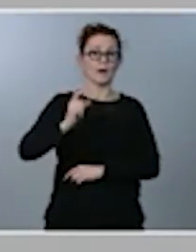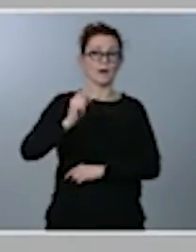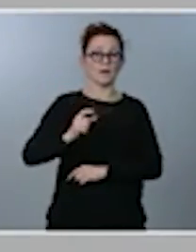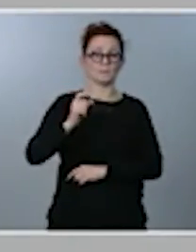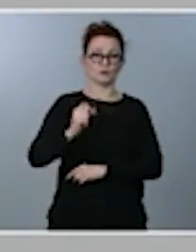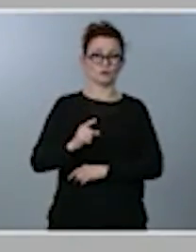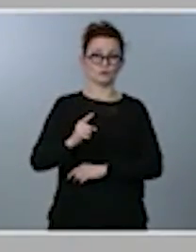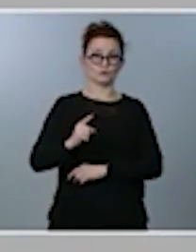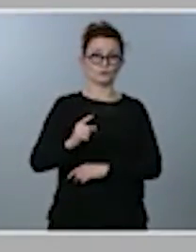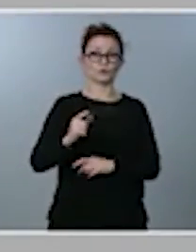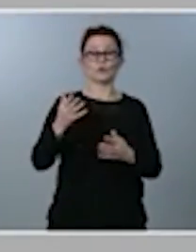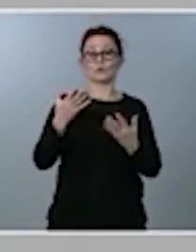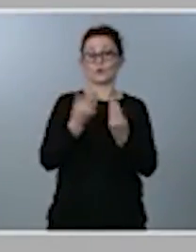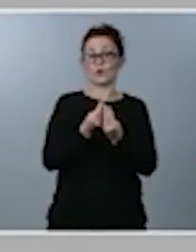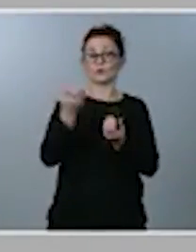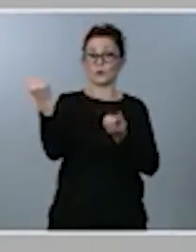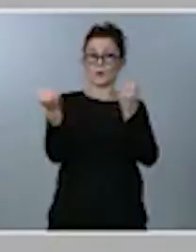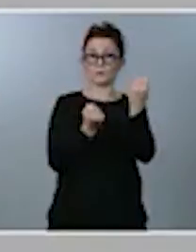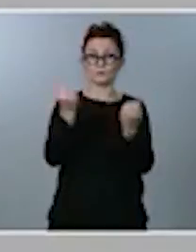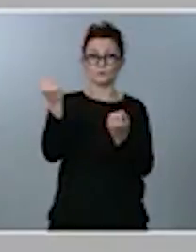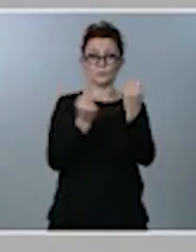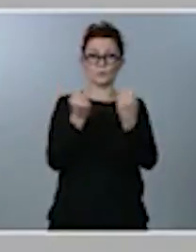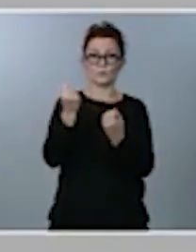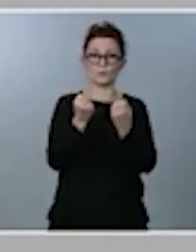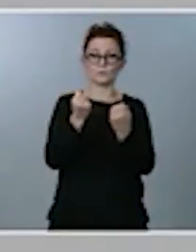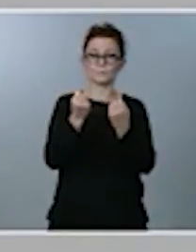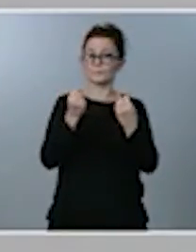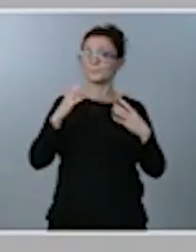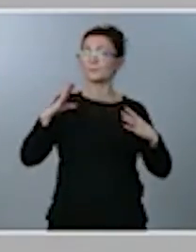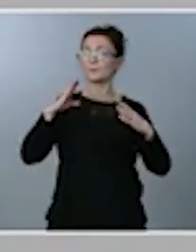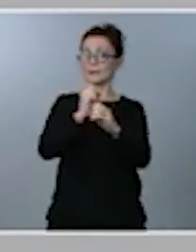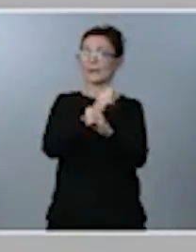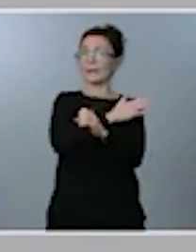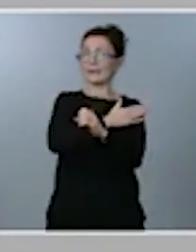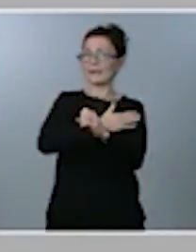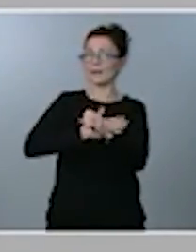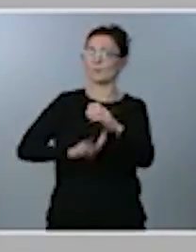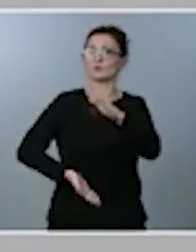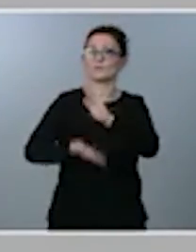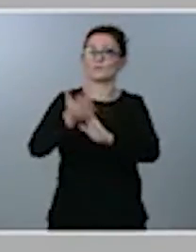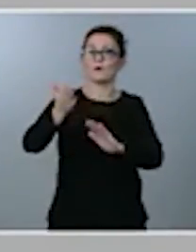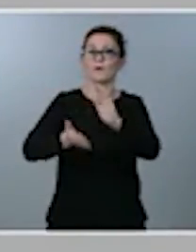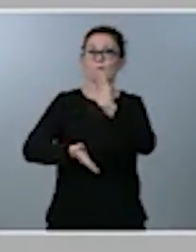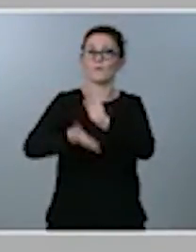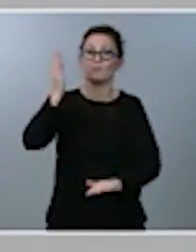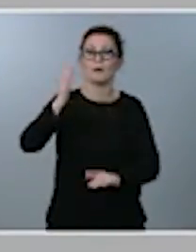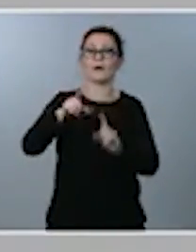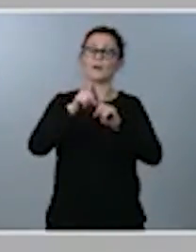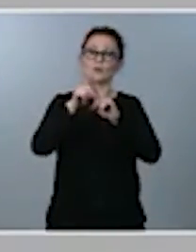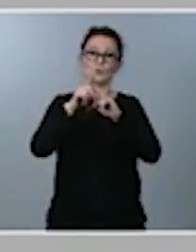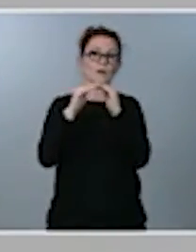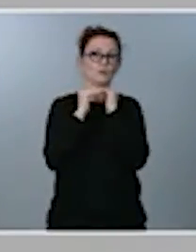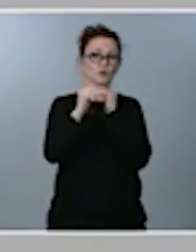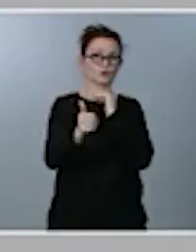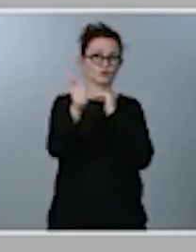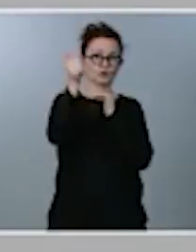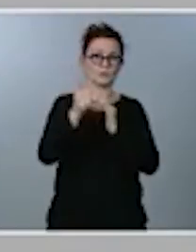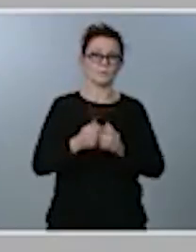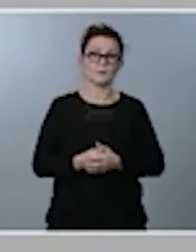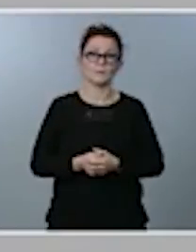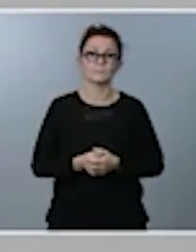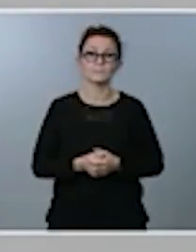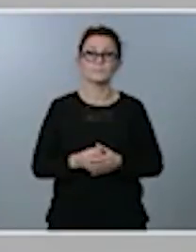automoción, intentando enfocarla hacia una movilidad más sostenible. Una medida de carácter